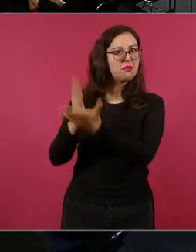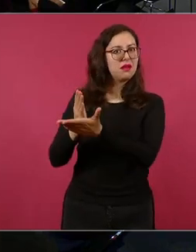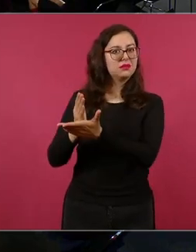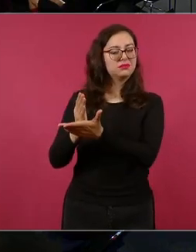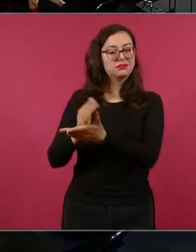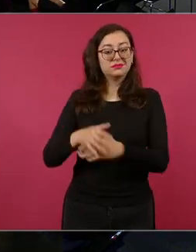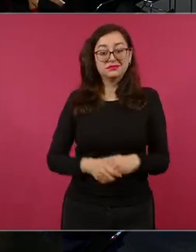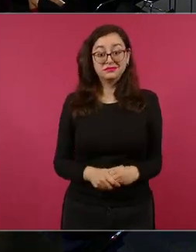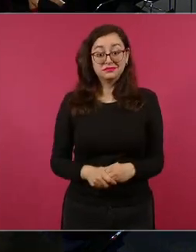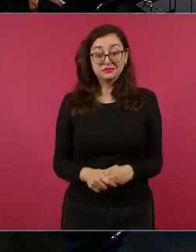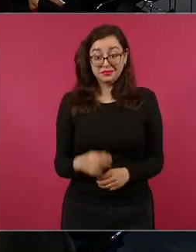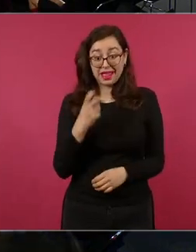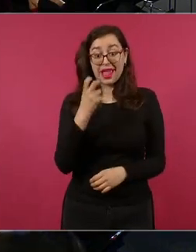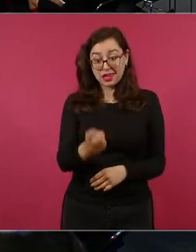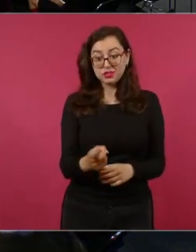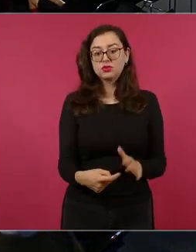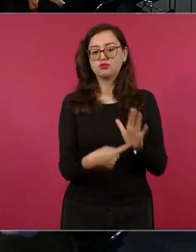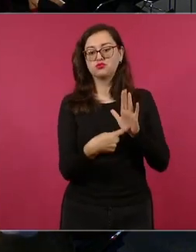así va a ser